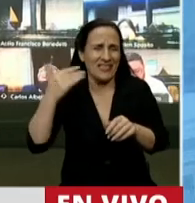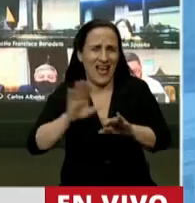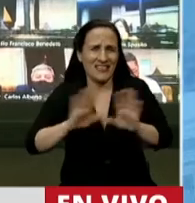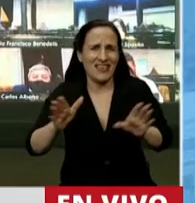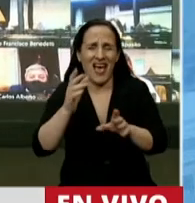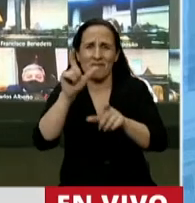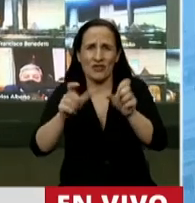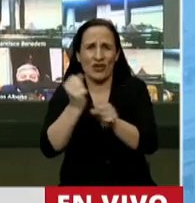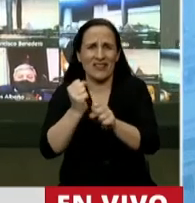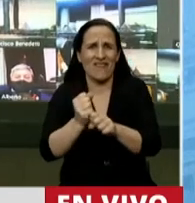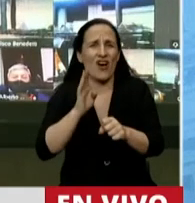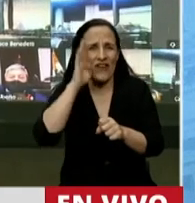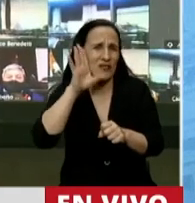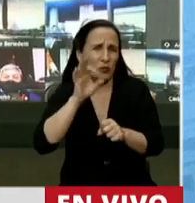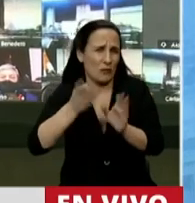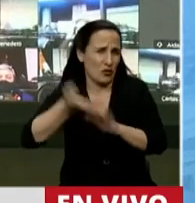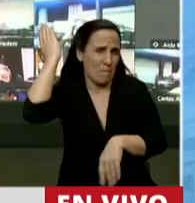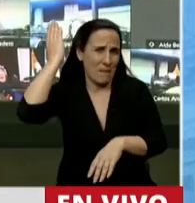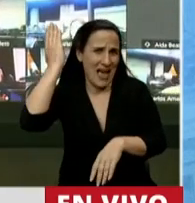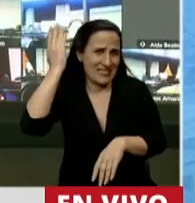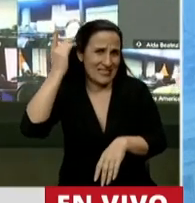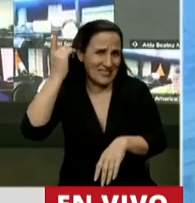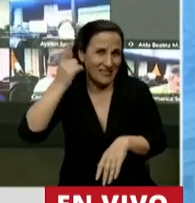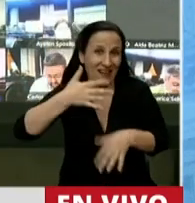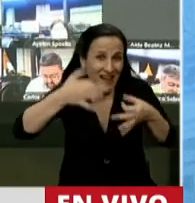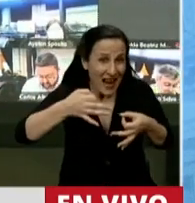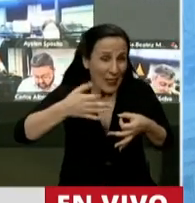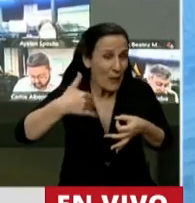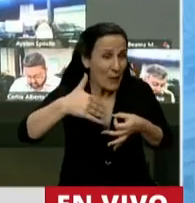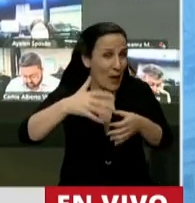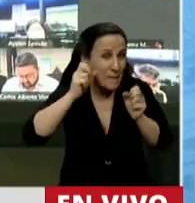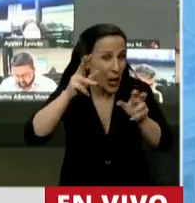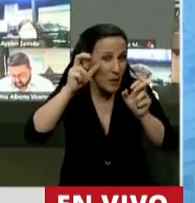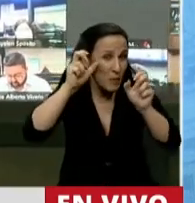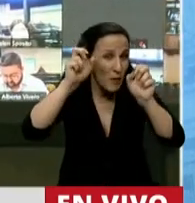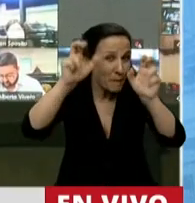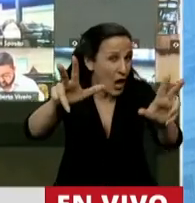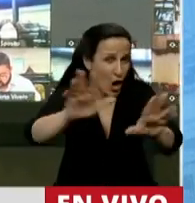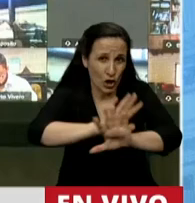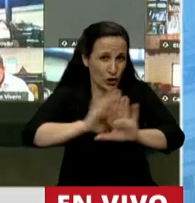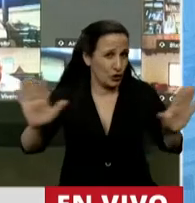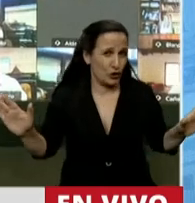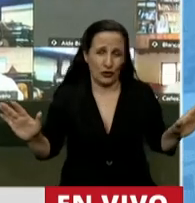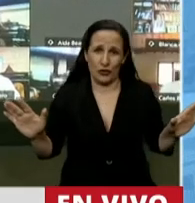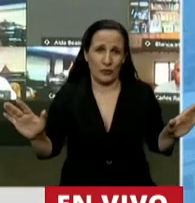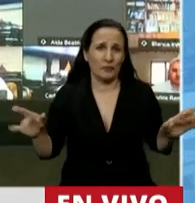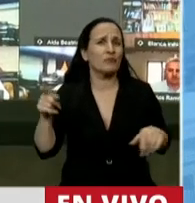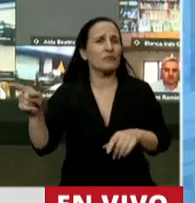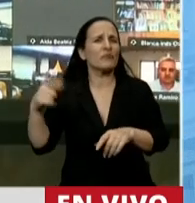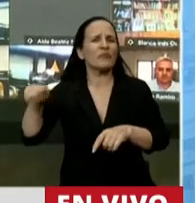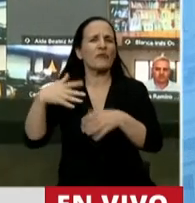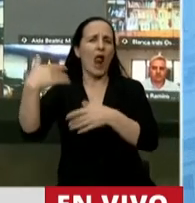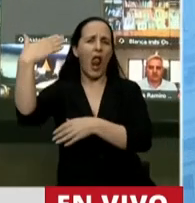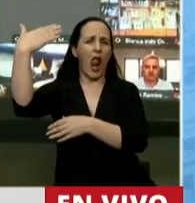50%? Sí, las empeora. La realidad se lleva puesto el relato, Presidenta. Hablan como progresistas